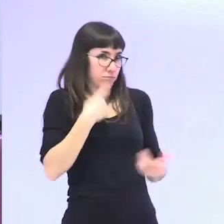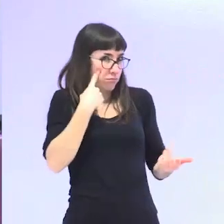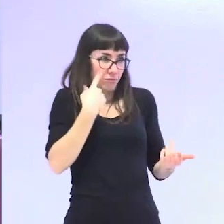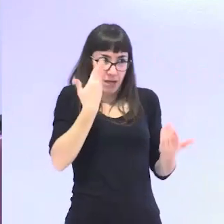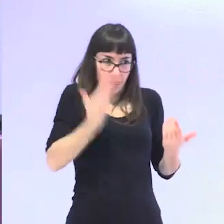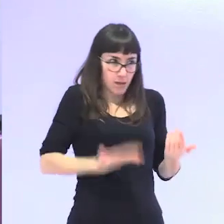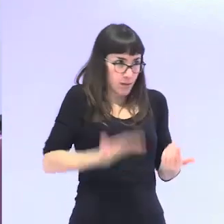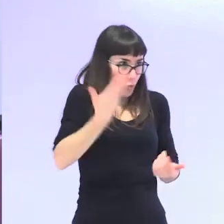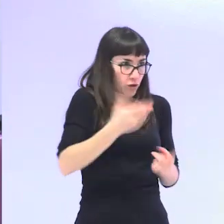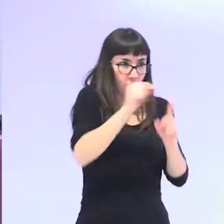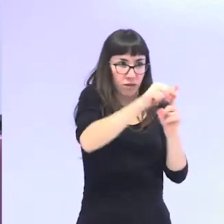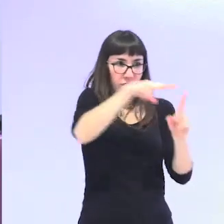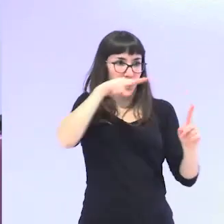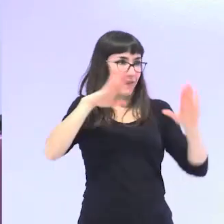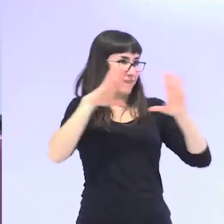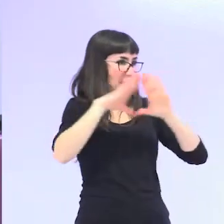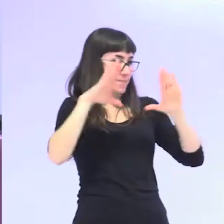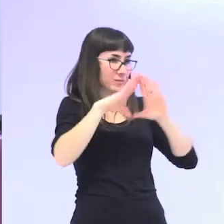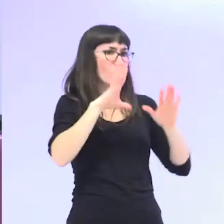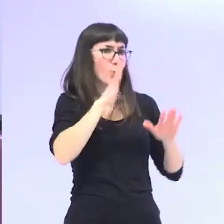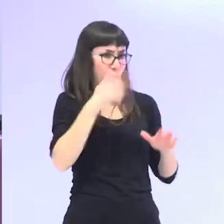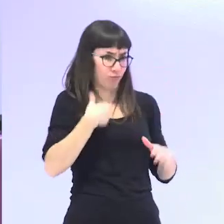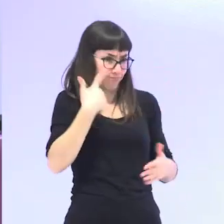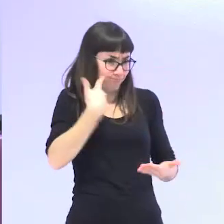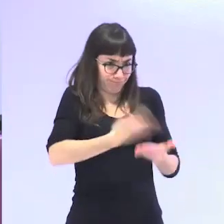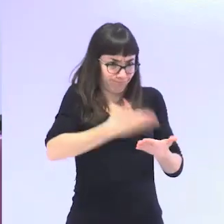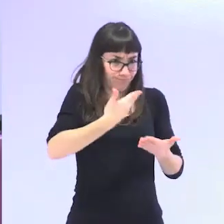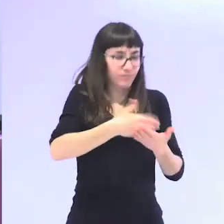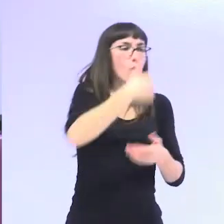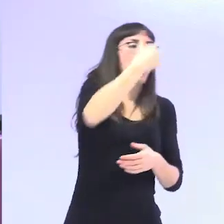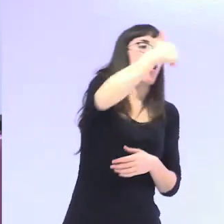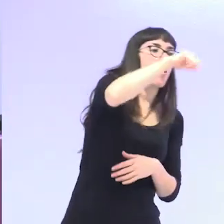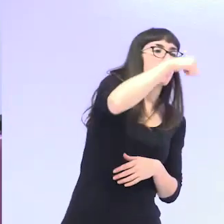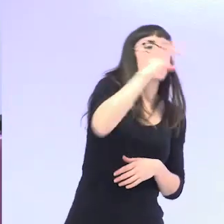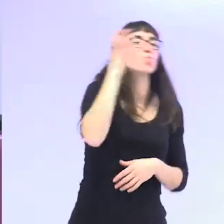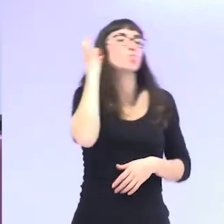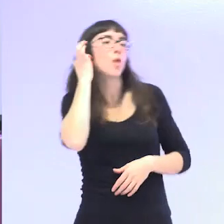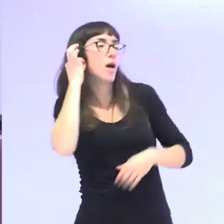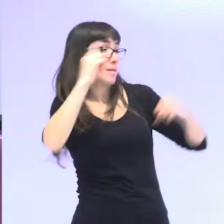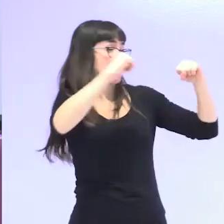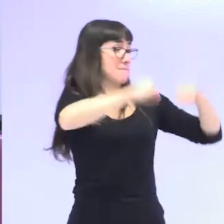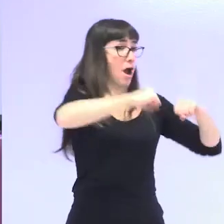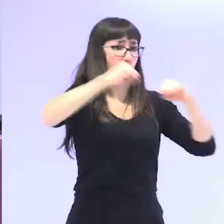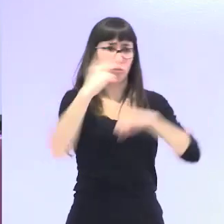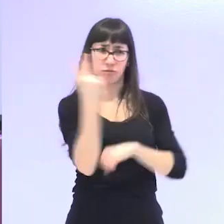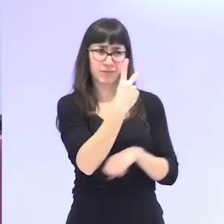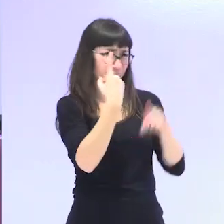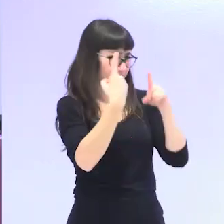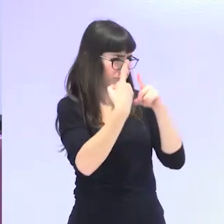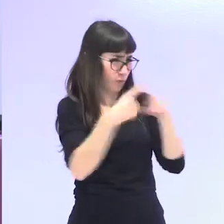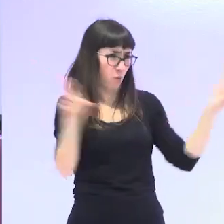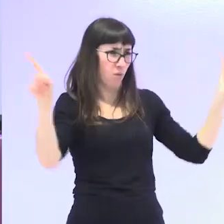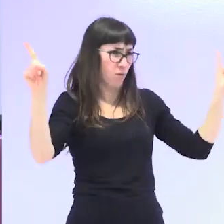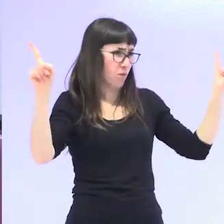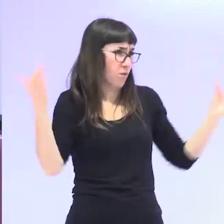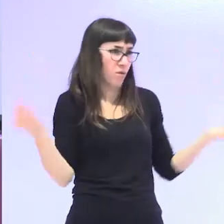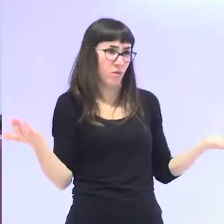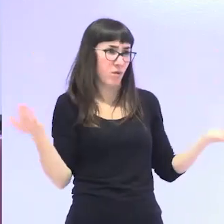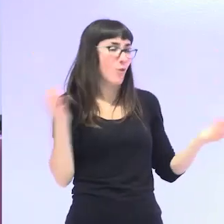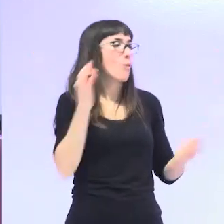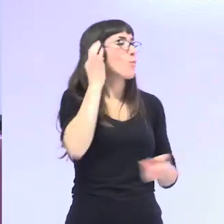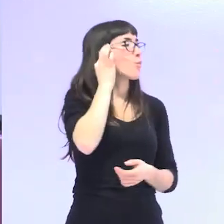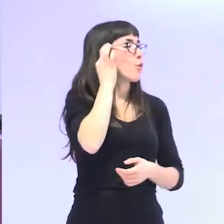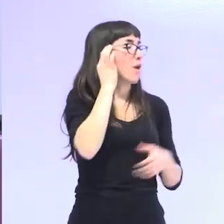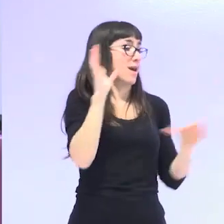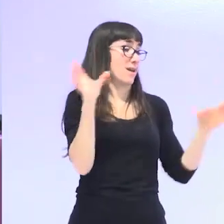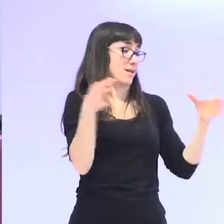porque realmente cuando yo analizaba la vida de los hombres y de las mujeres mayores, no eran iguales. Las mujeres no